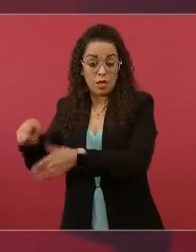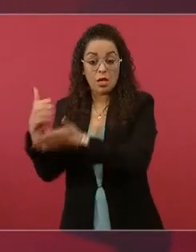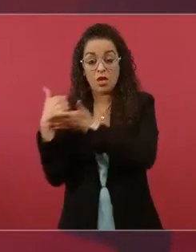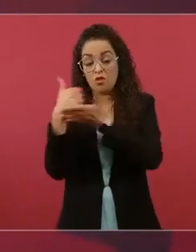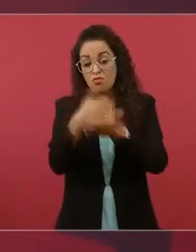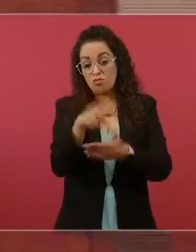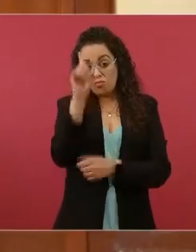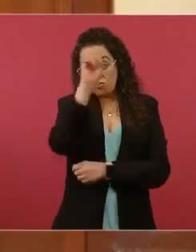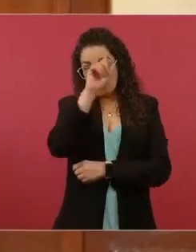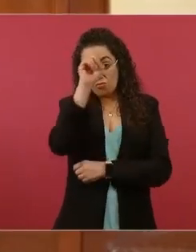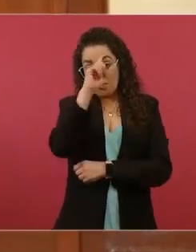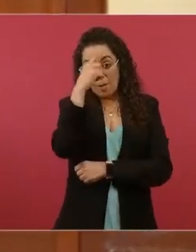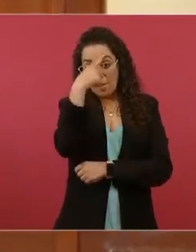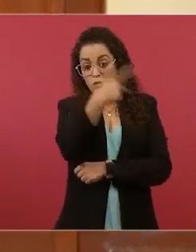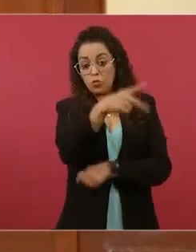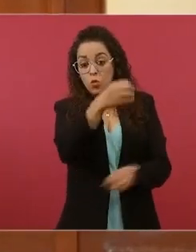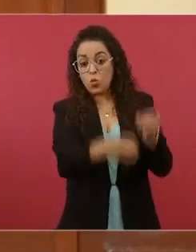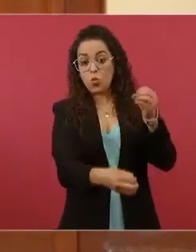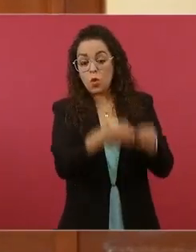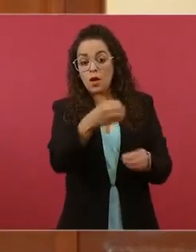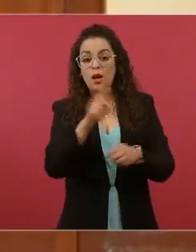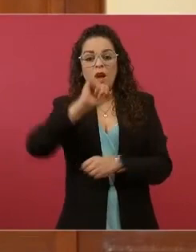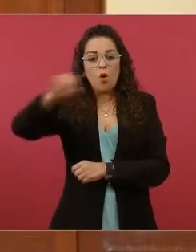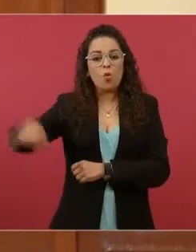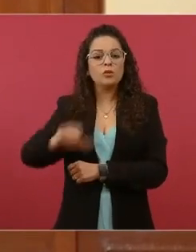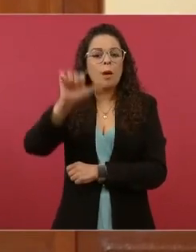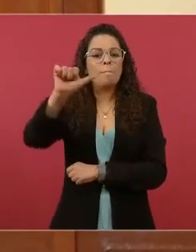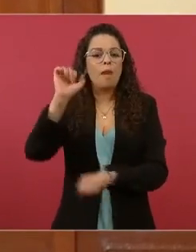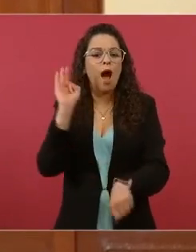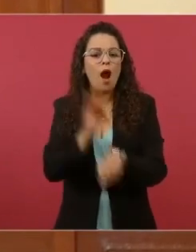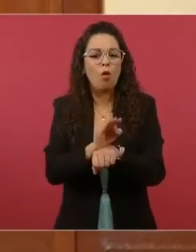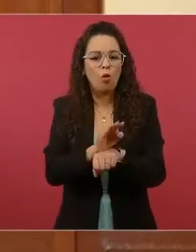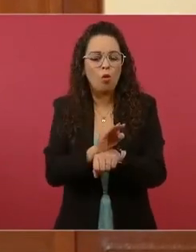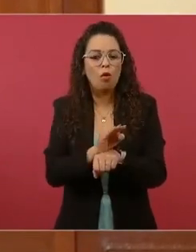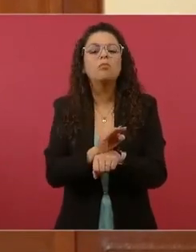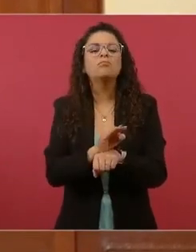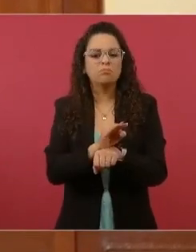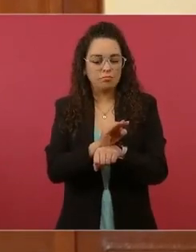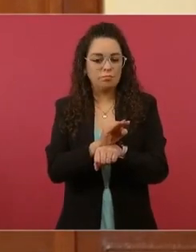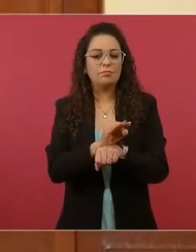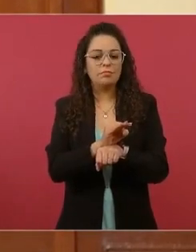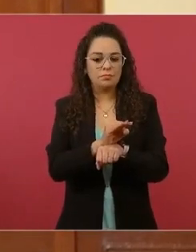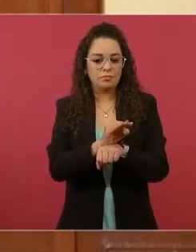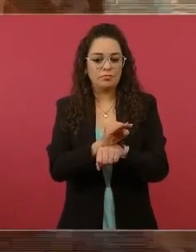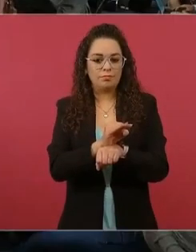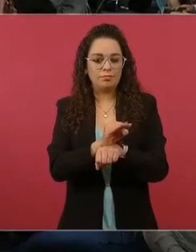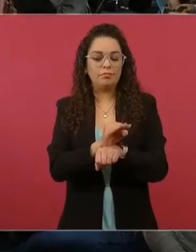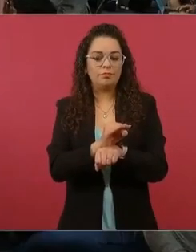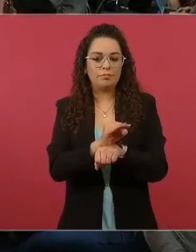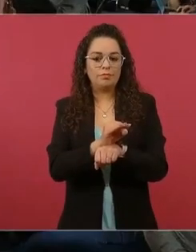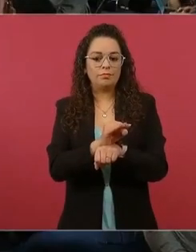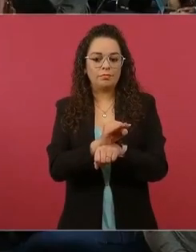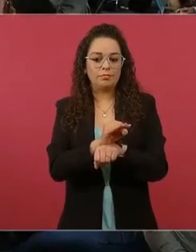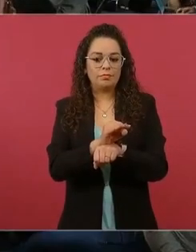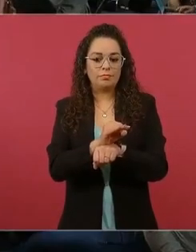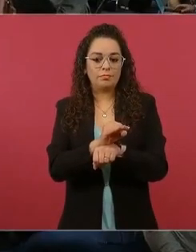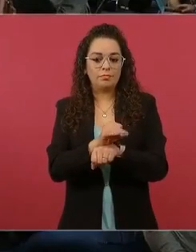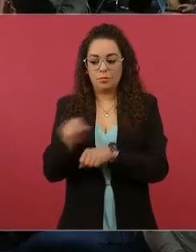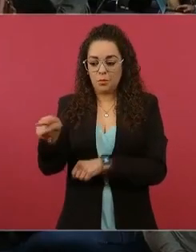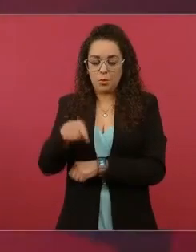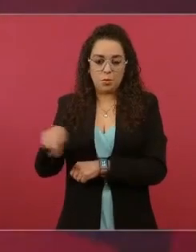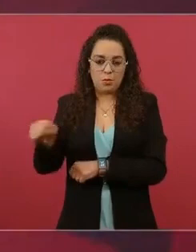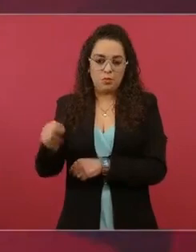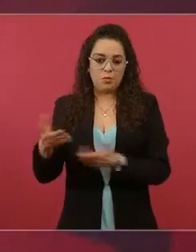de amparo de la señora, entonces es una